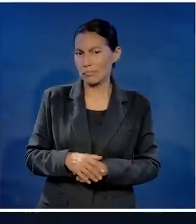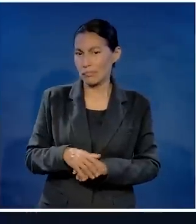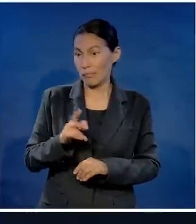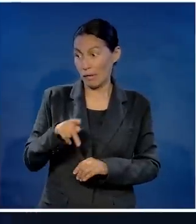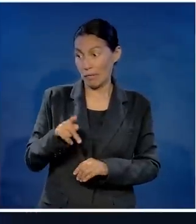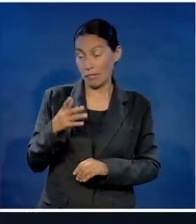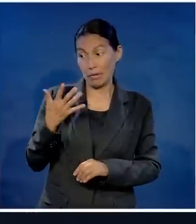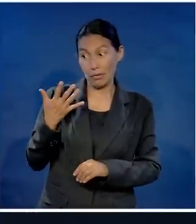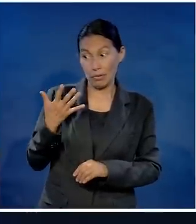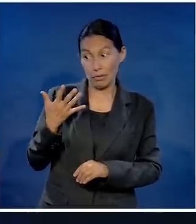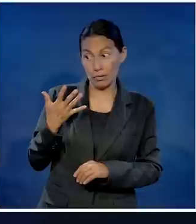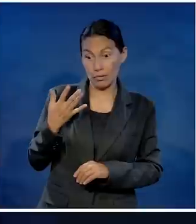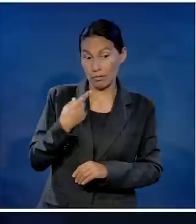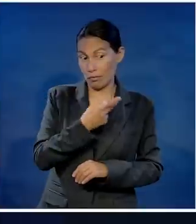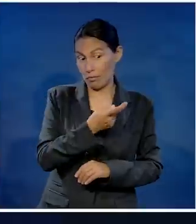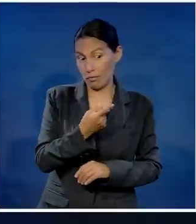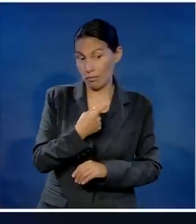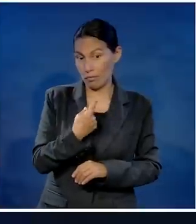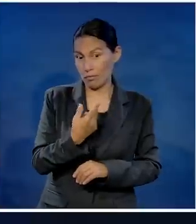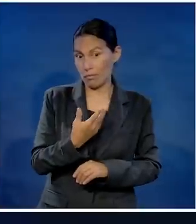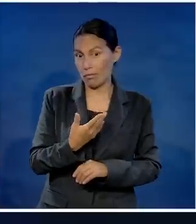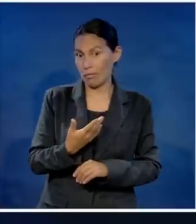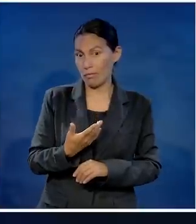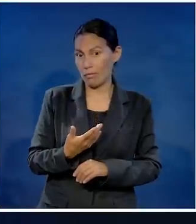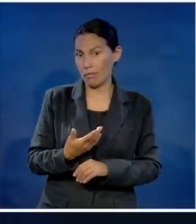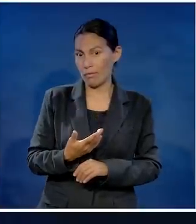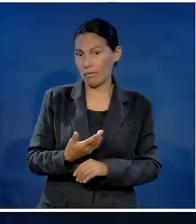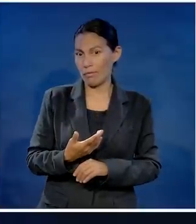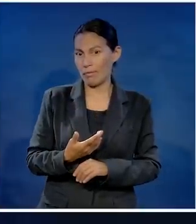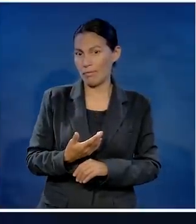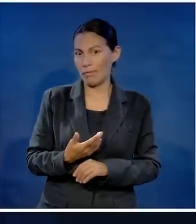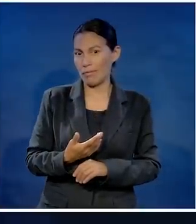me dice bueno pero pero somos cinco ¿eh?